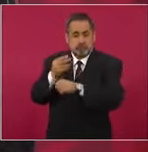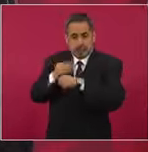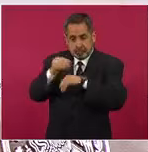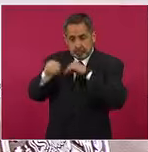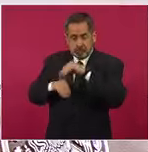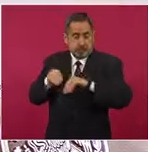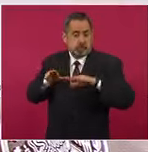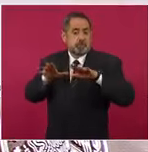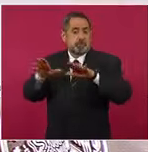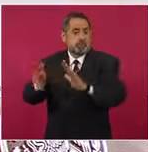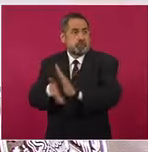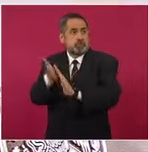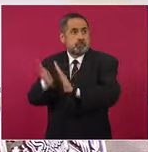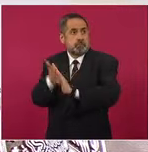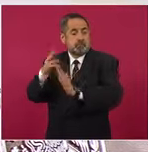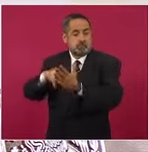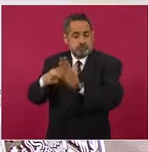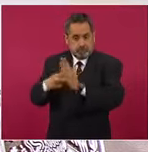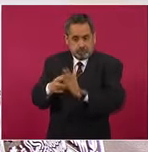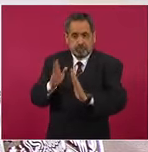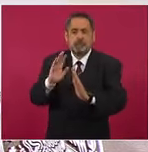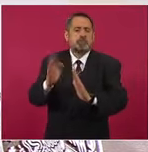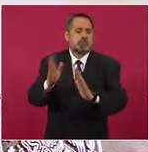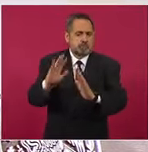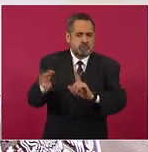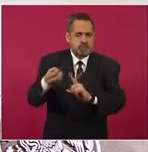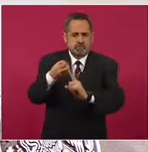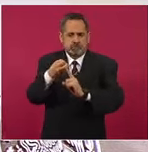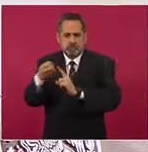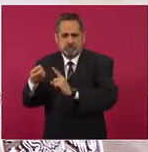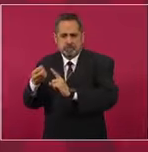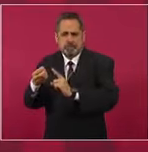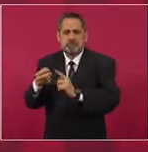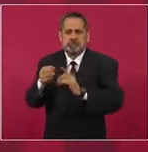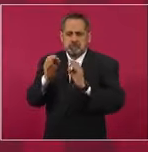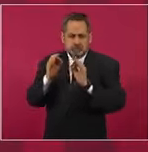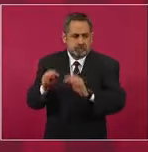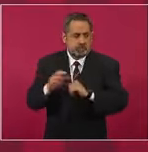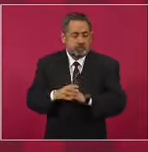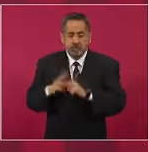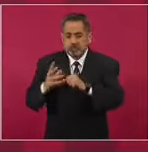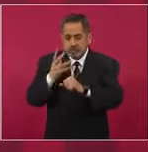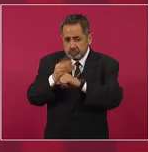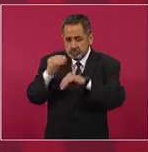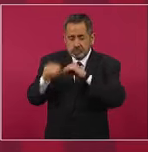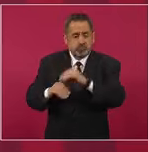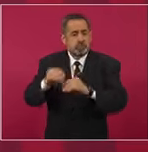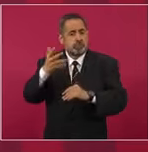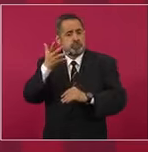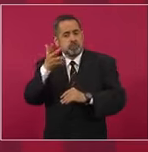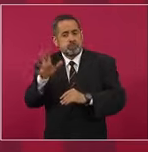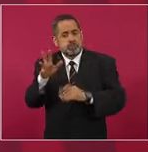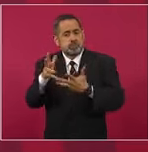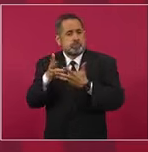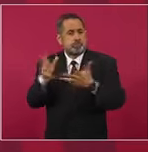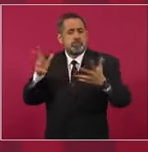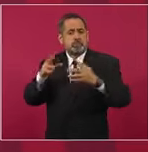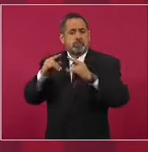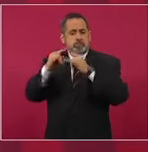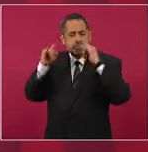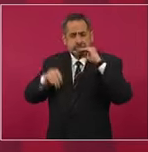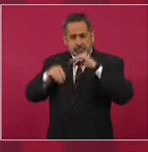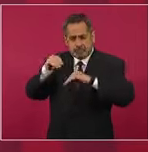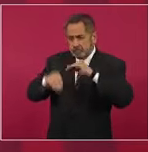ya se están organizando, se van a crear 10 grandes campamentos